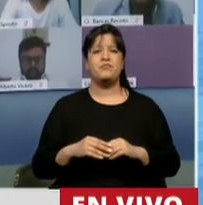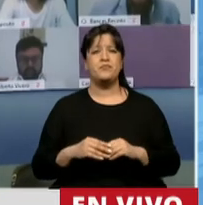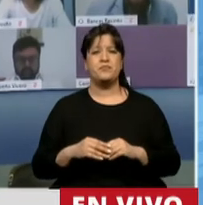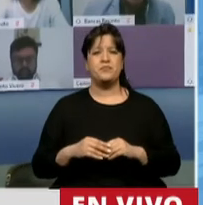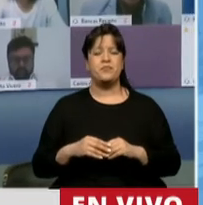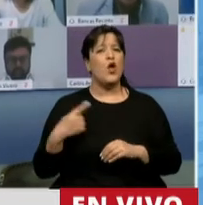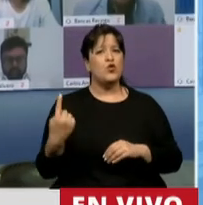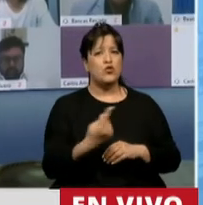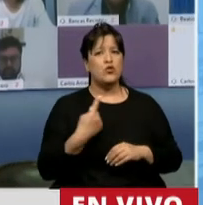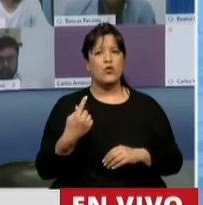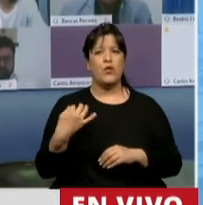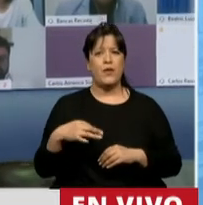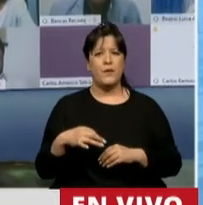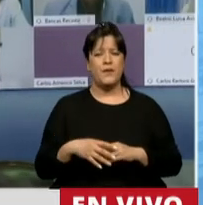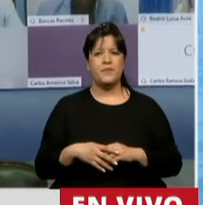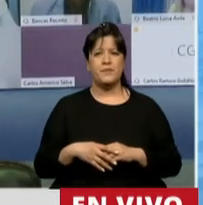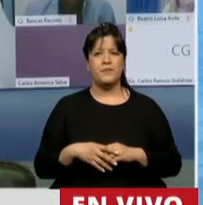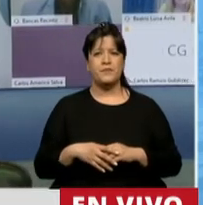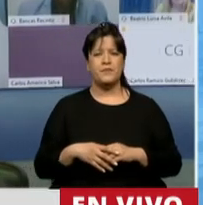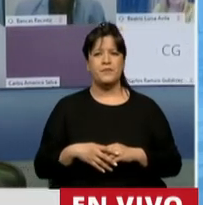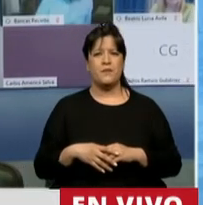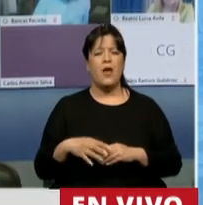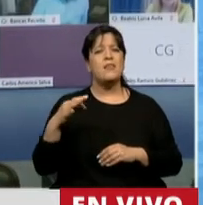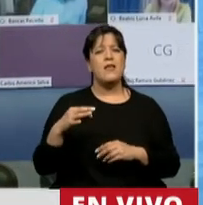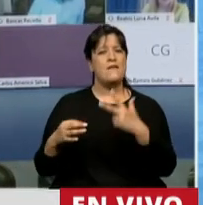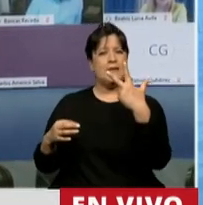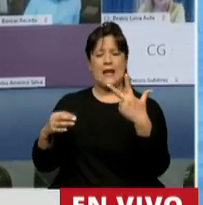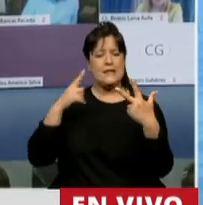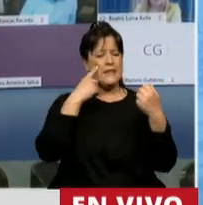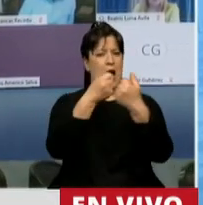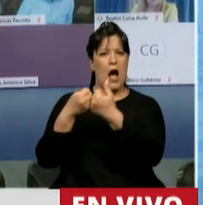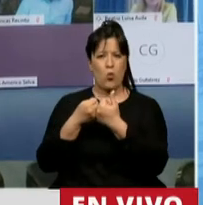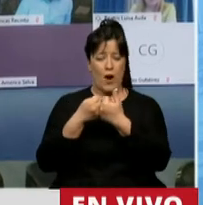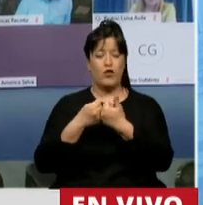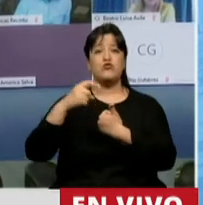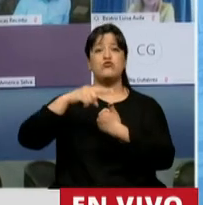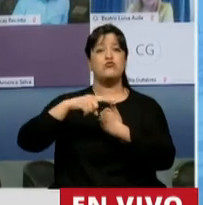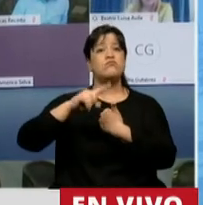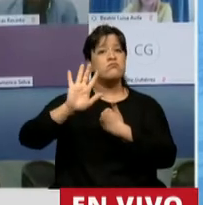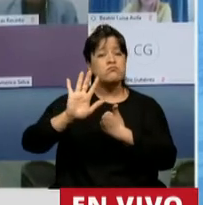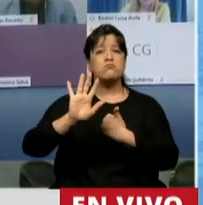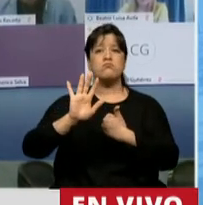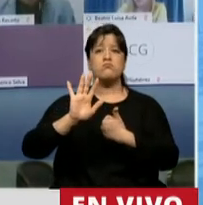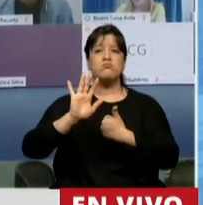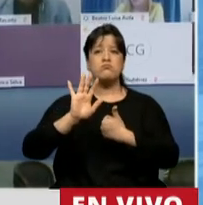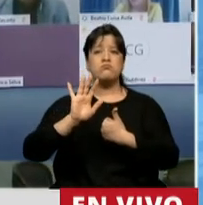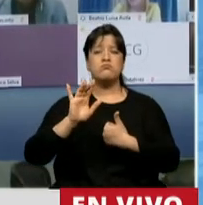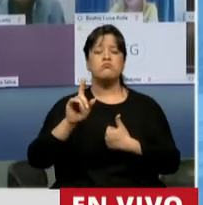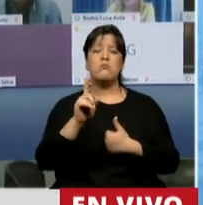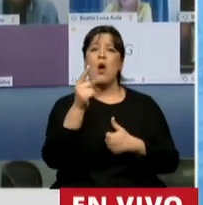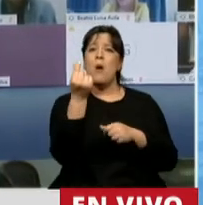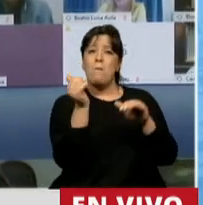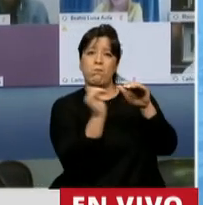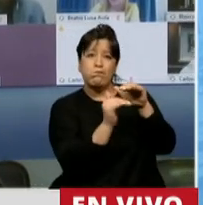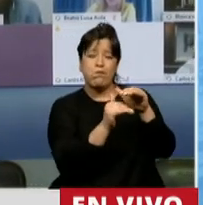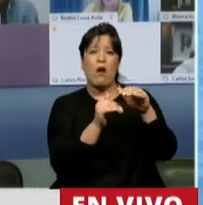Tenemos que tratar de llegar a tres consensos. Primero, que nunca es positivo en nuestro sistema previsional